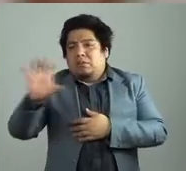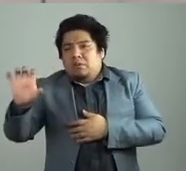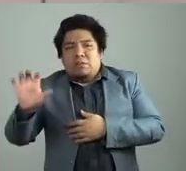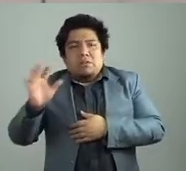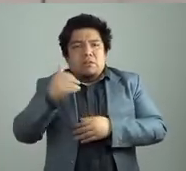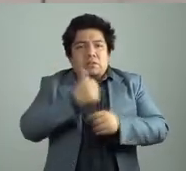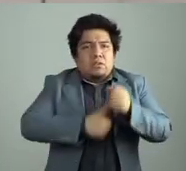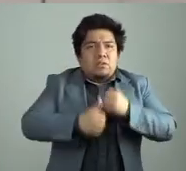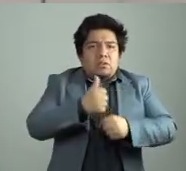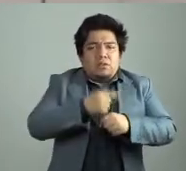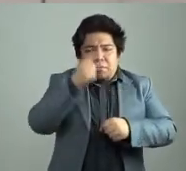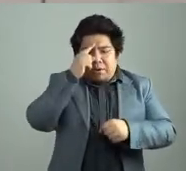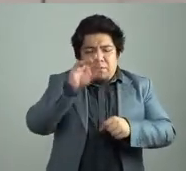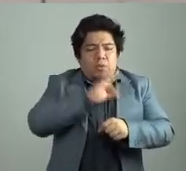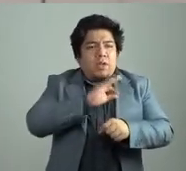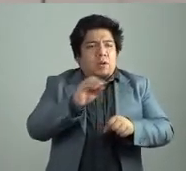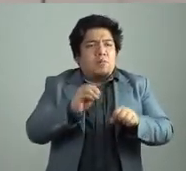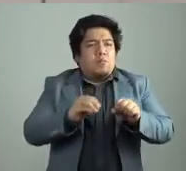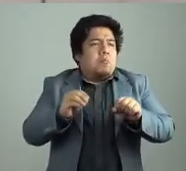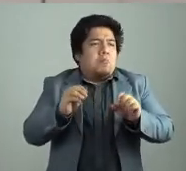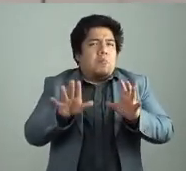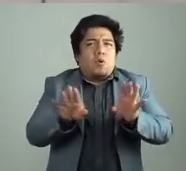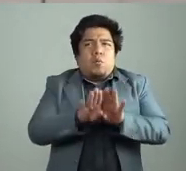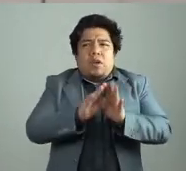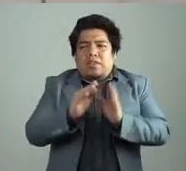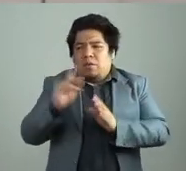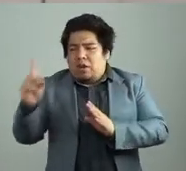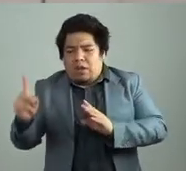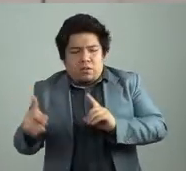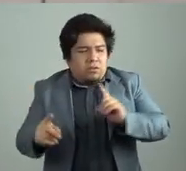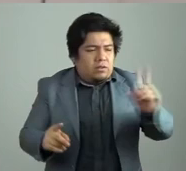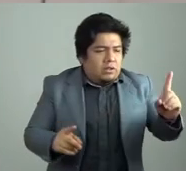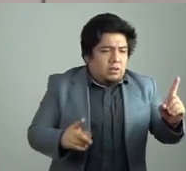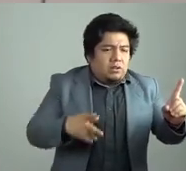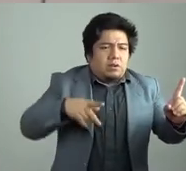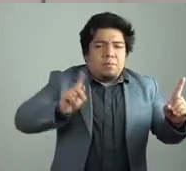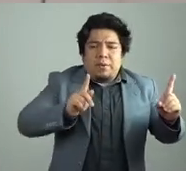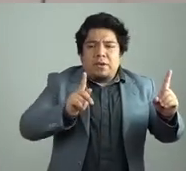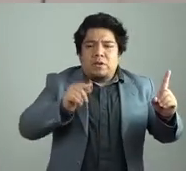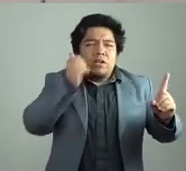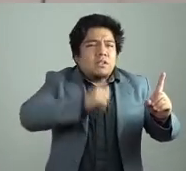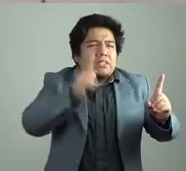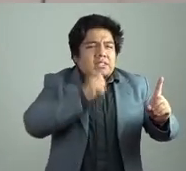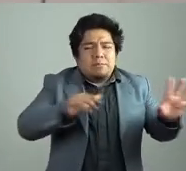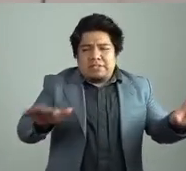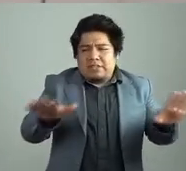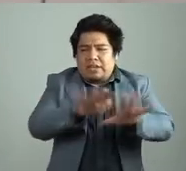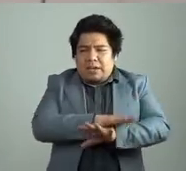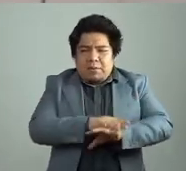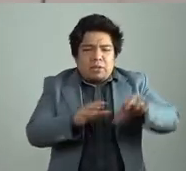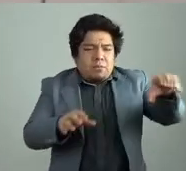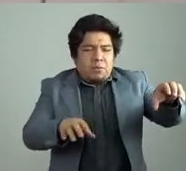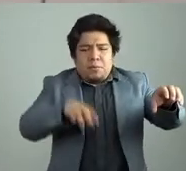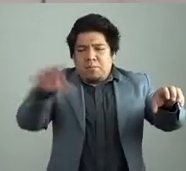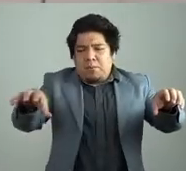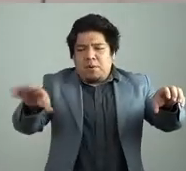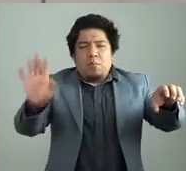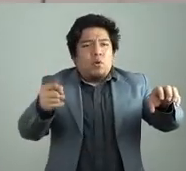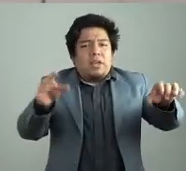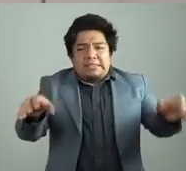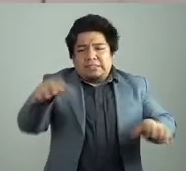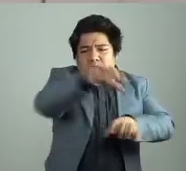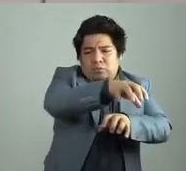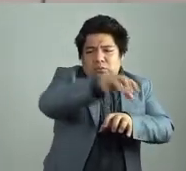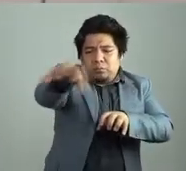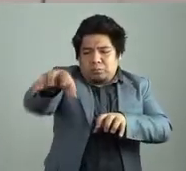a una izquierda, a una derecha, etcétera, pero que siempre no esté donde uno cree que debe estar, ¿no? Porque esa literatura bien portada, que